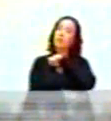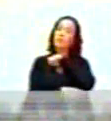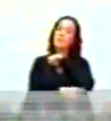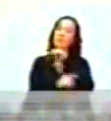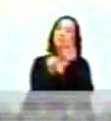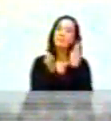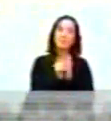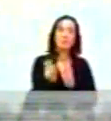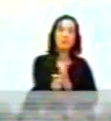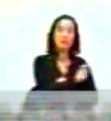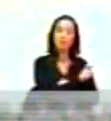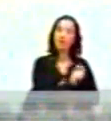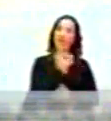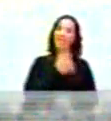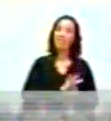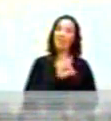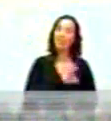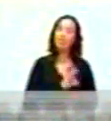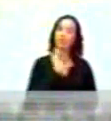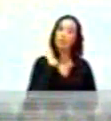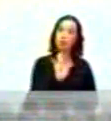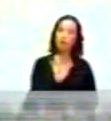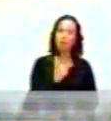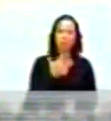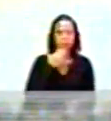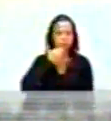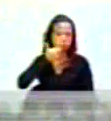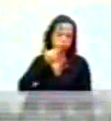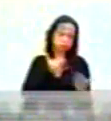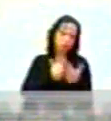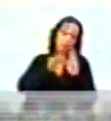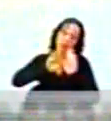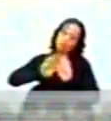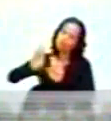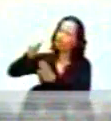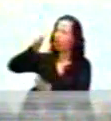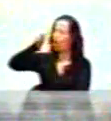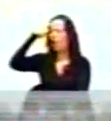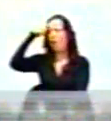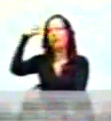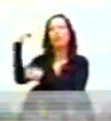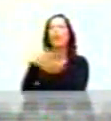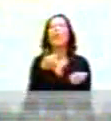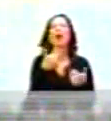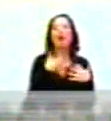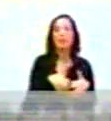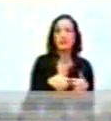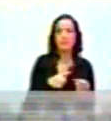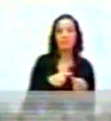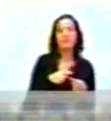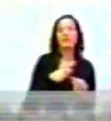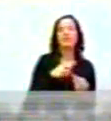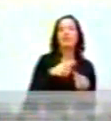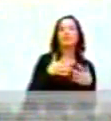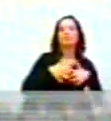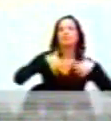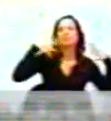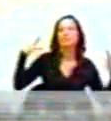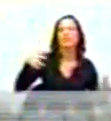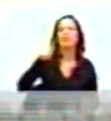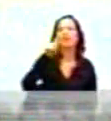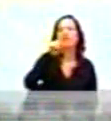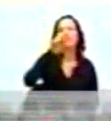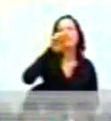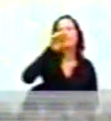beneficiarios de la generosidad del gobierno se encuentren empresas como, transnacionales como la Phil Morris,